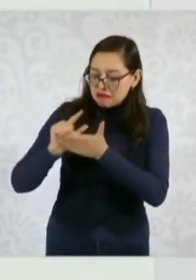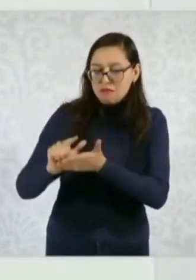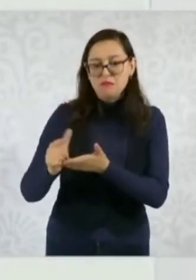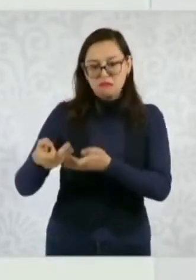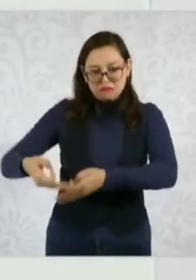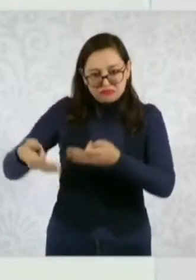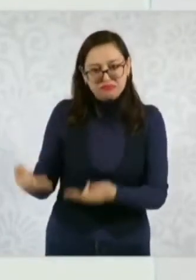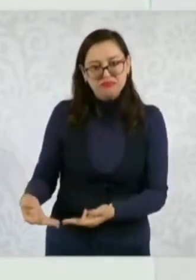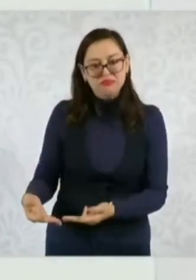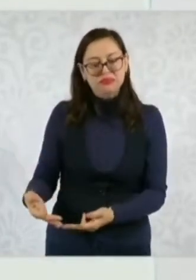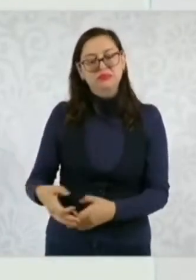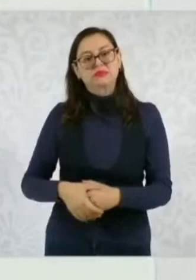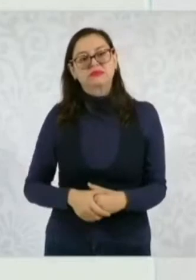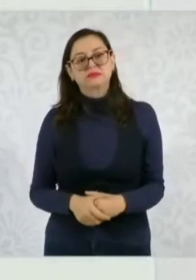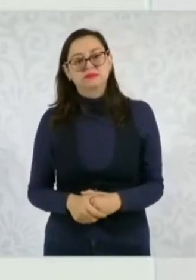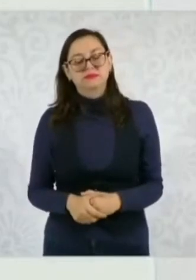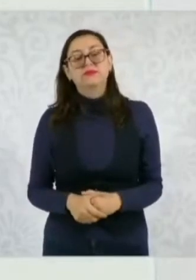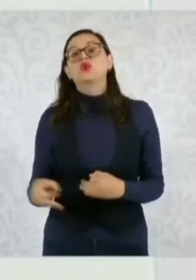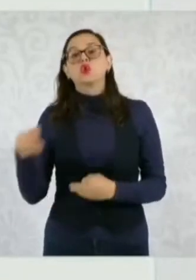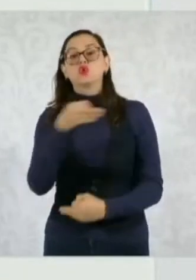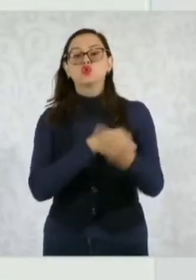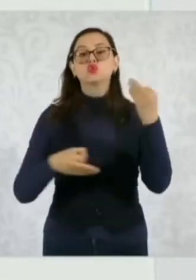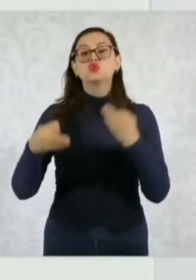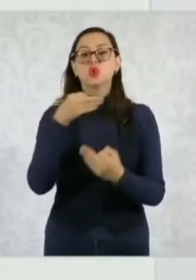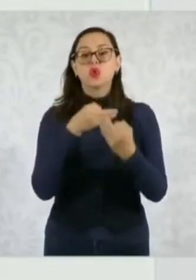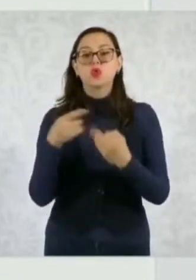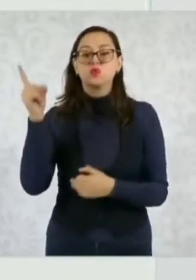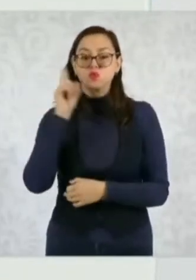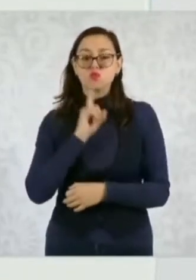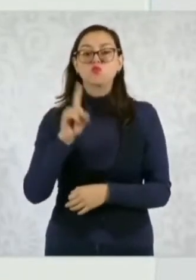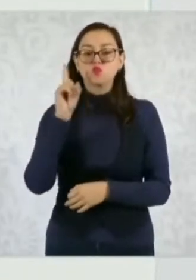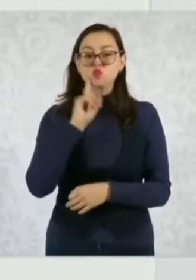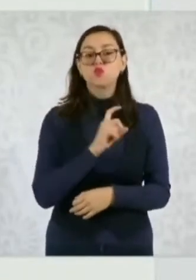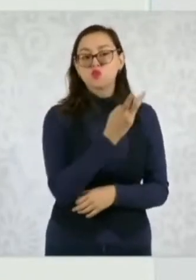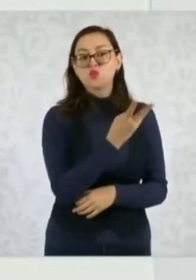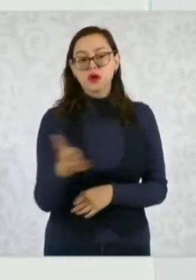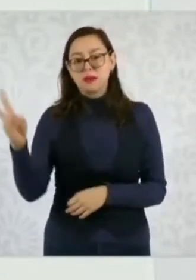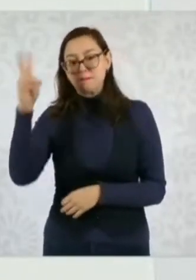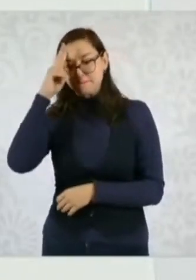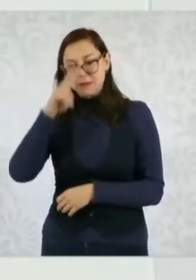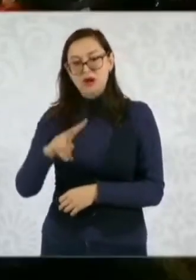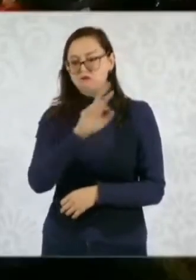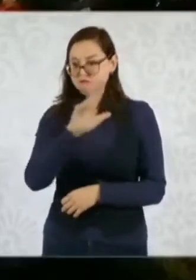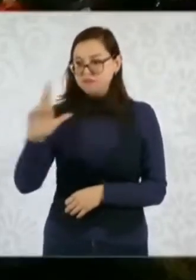Entonces, a todas las mujeres de México vamos a reconocer y al pueblo de México.